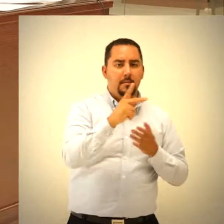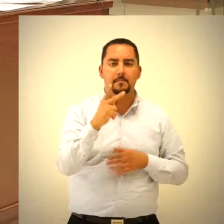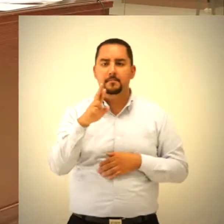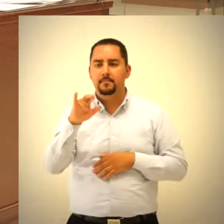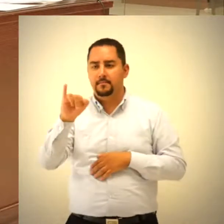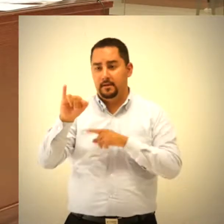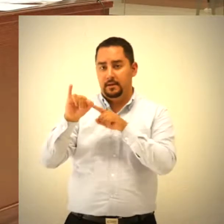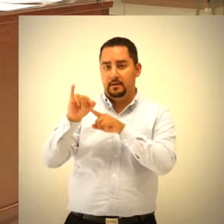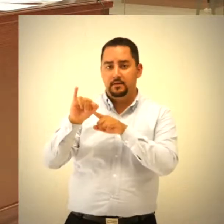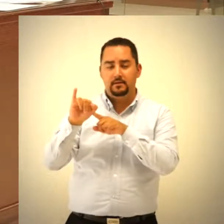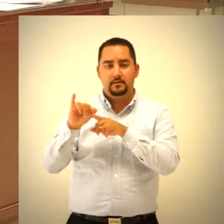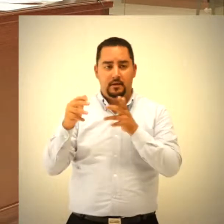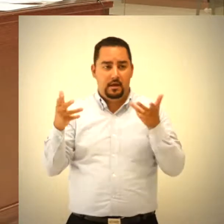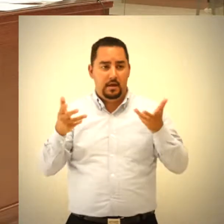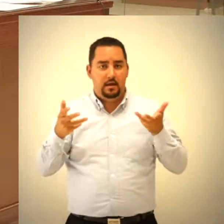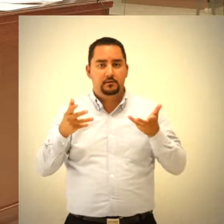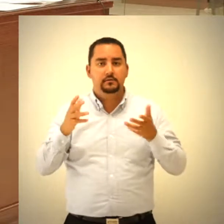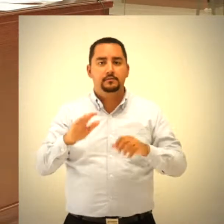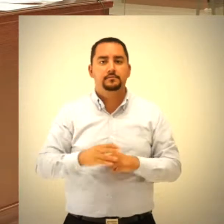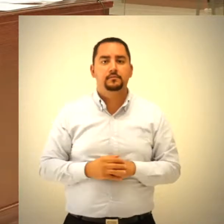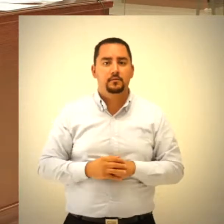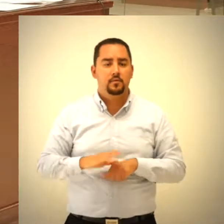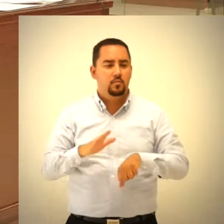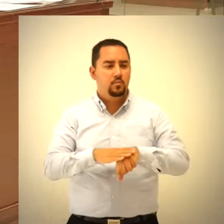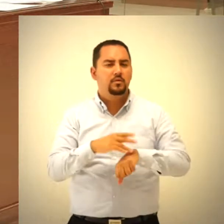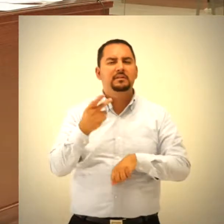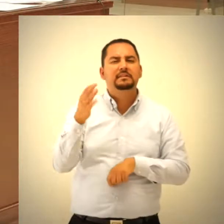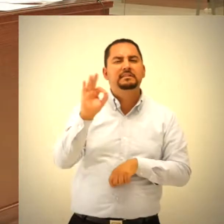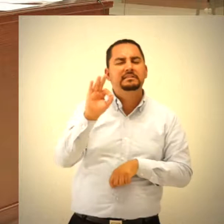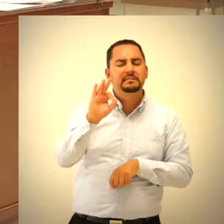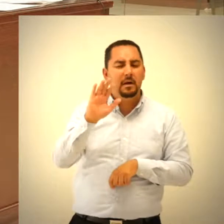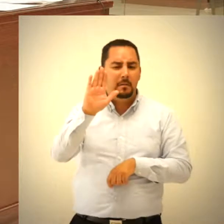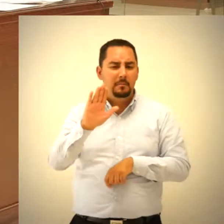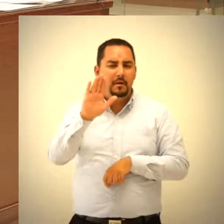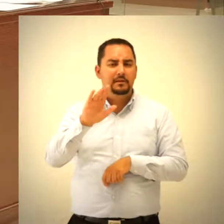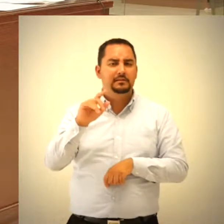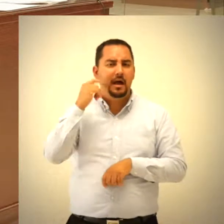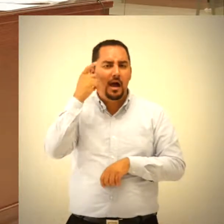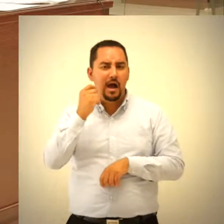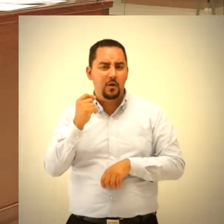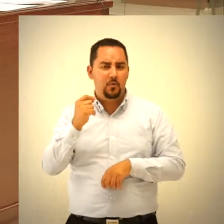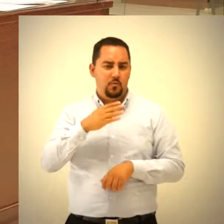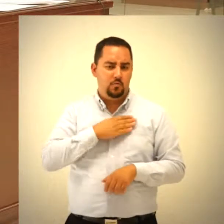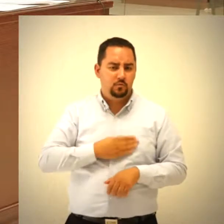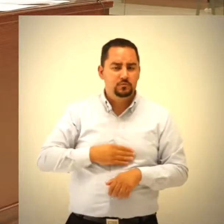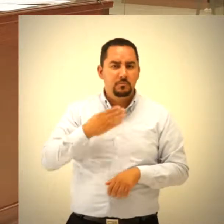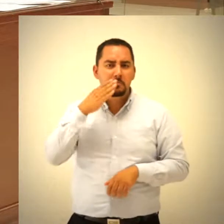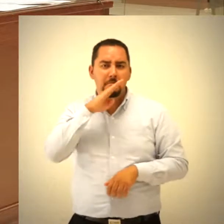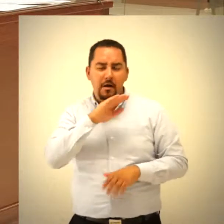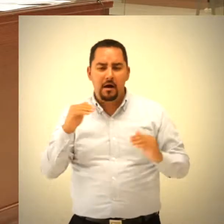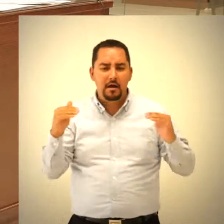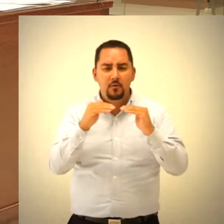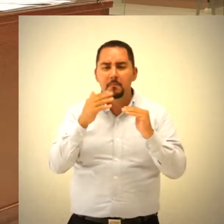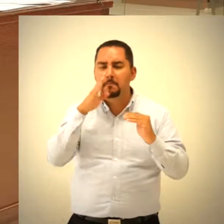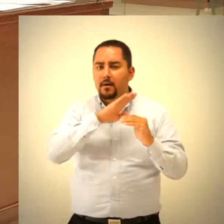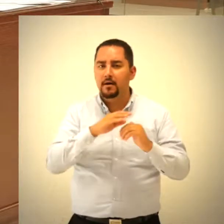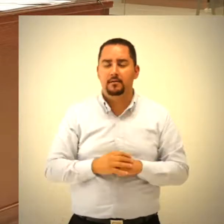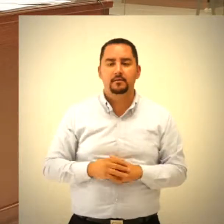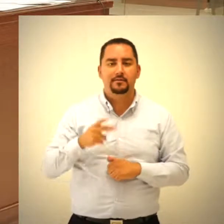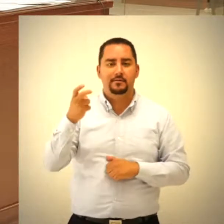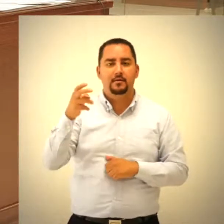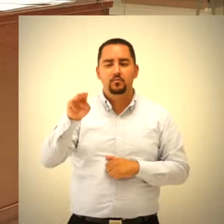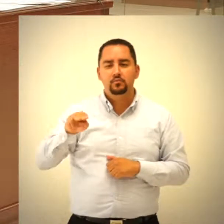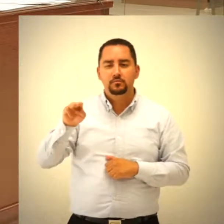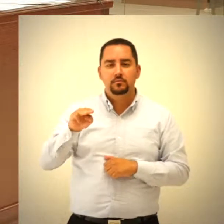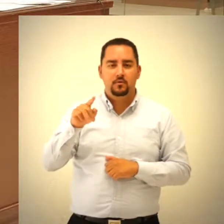Revolucionario Institucional, promovido por supuestas violaciones a los principios de equidad e imparcialidad por parte del Ayuntamiento de Casas